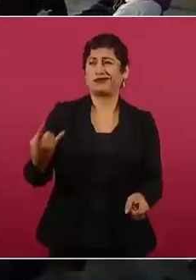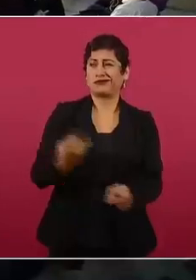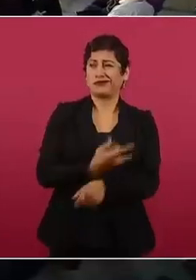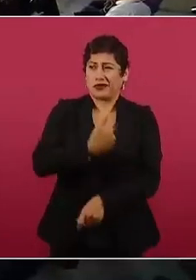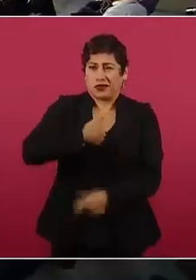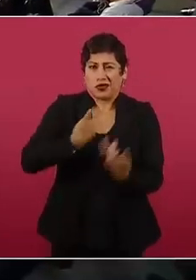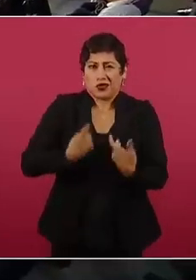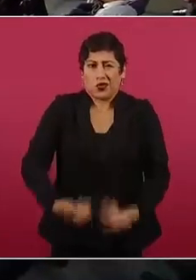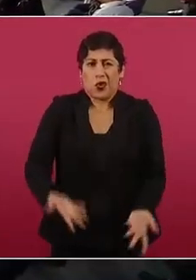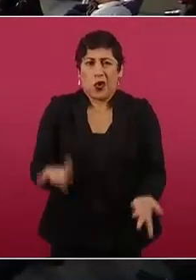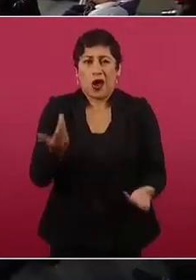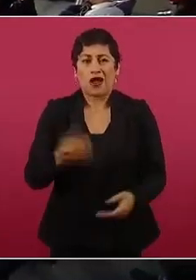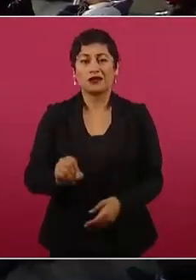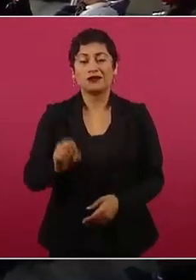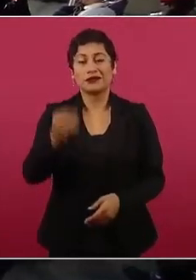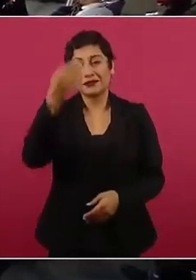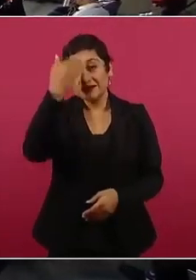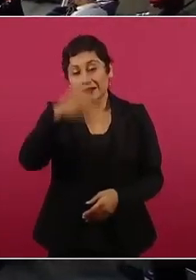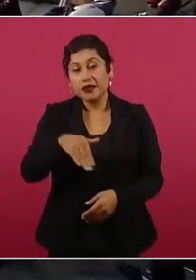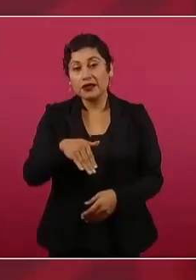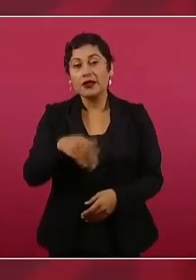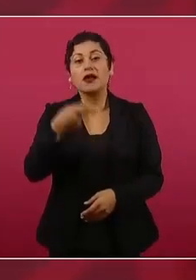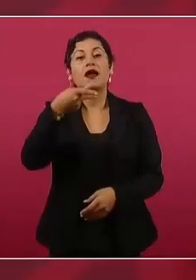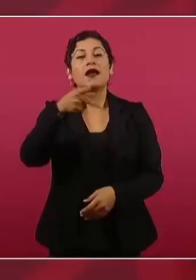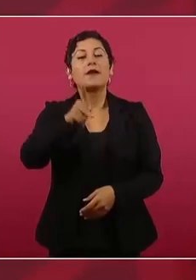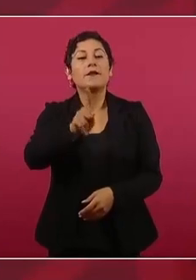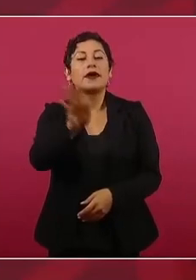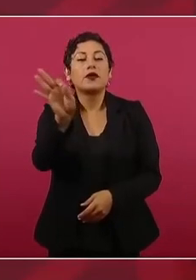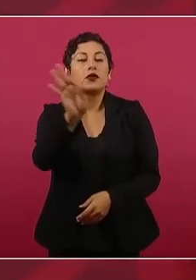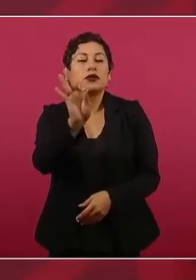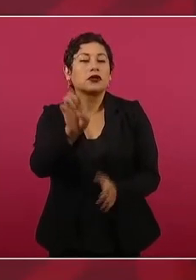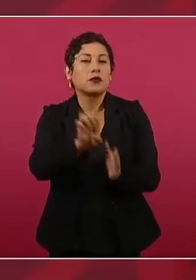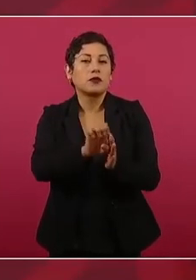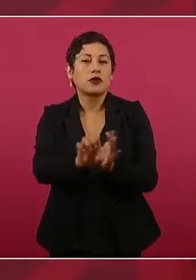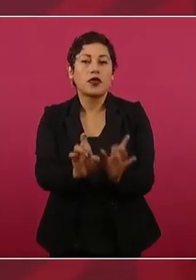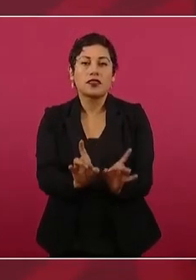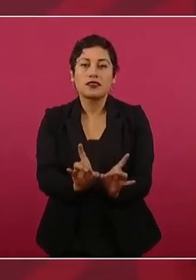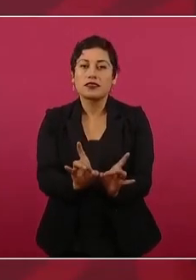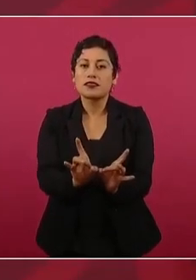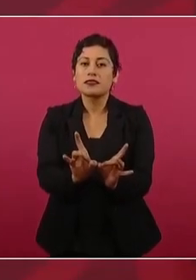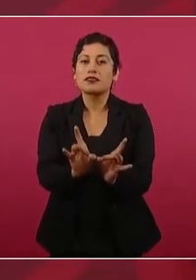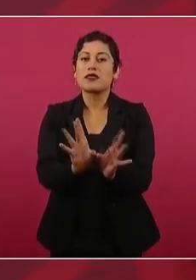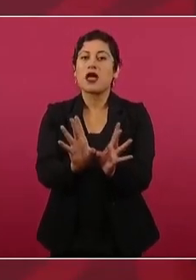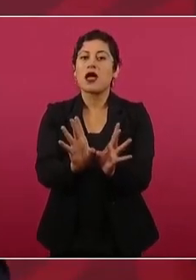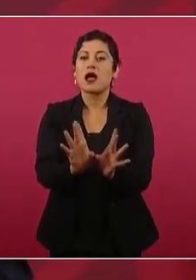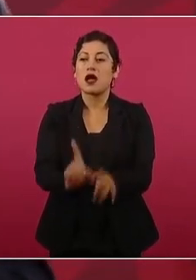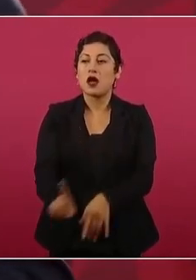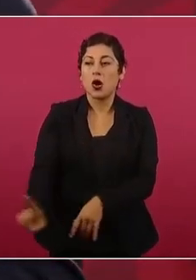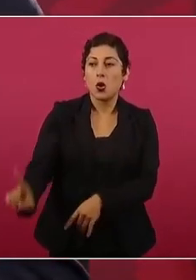que los manden